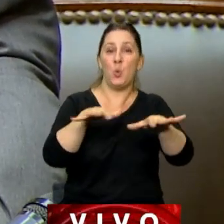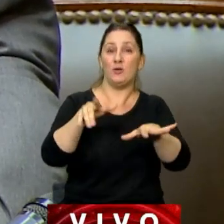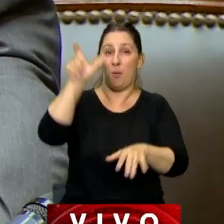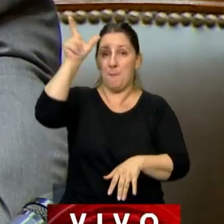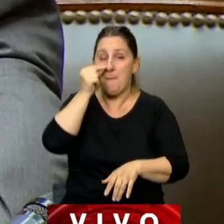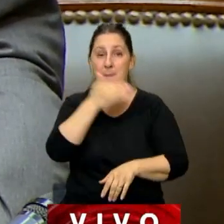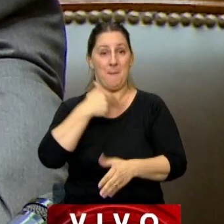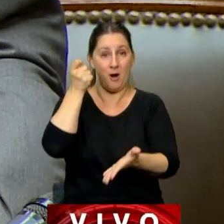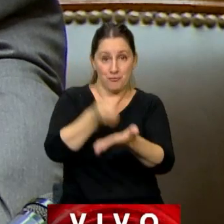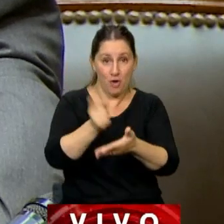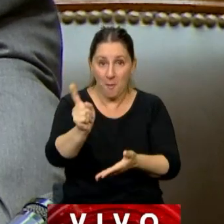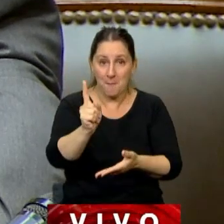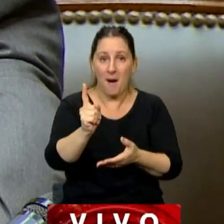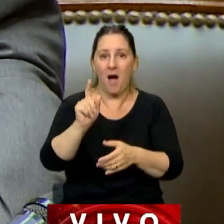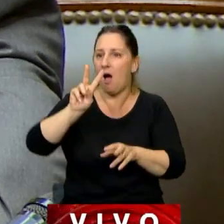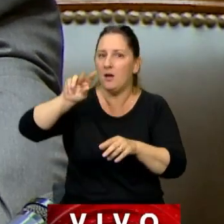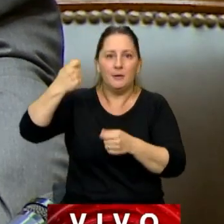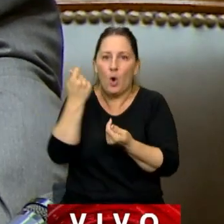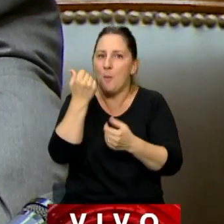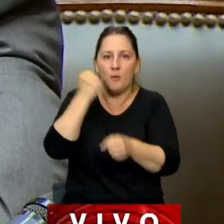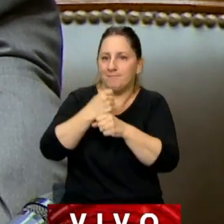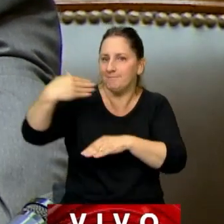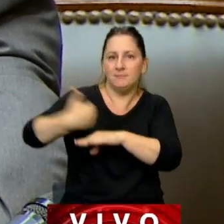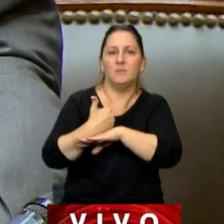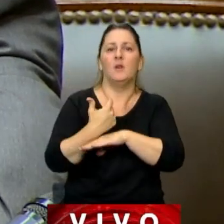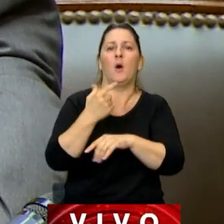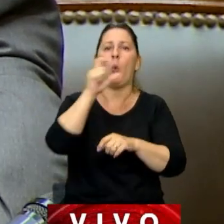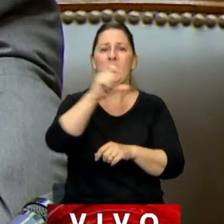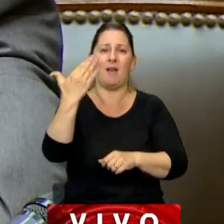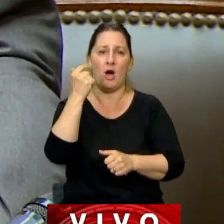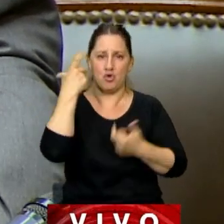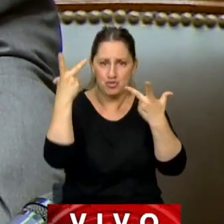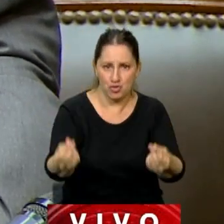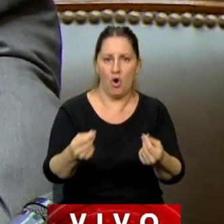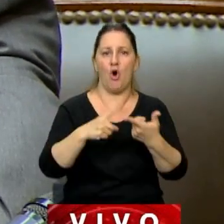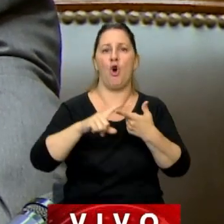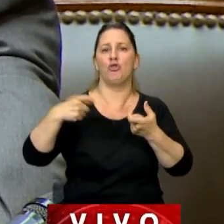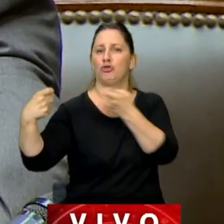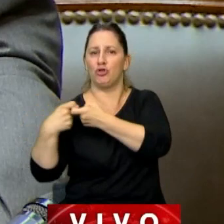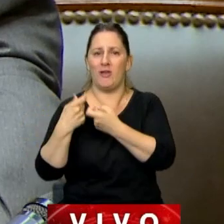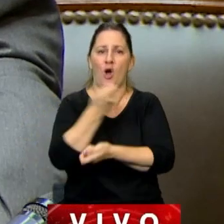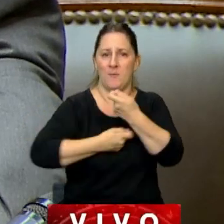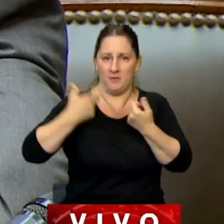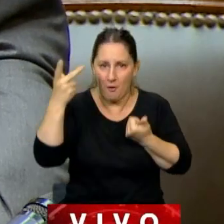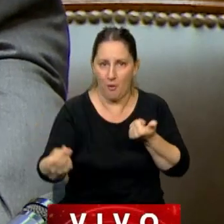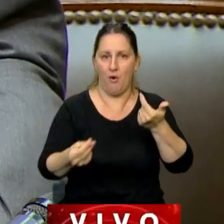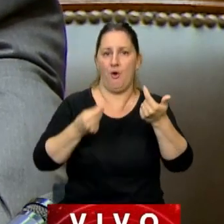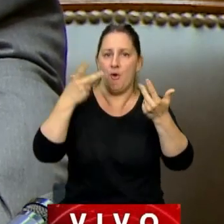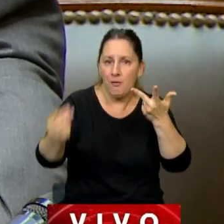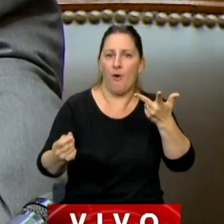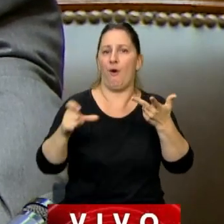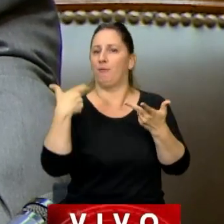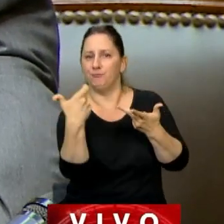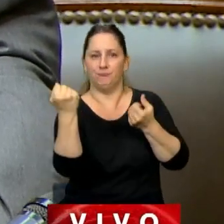al deudor alimentario generar dinero, al impedirle abrir cuentas bancarias, abrir sociedades comerciales, sacar